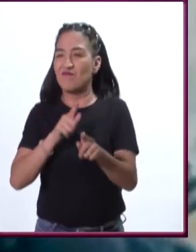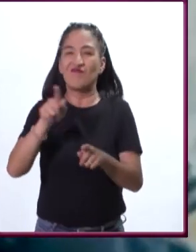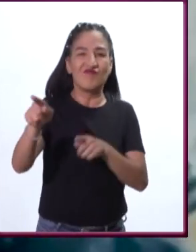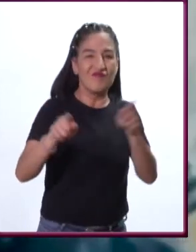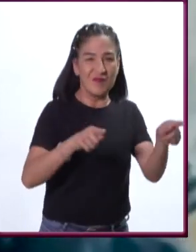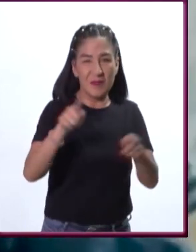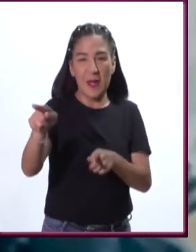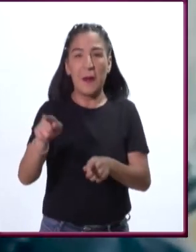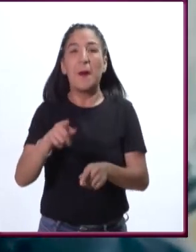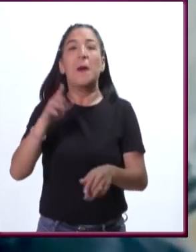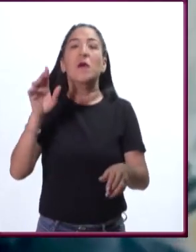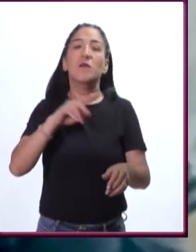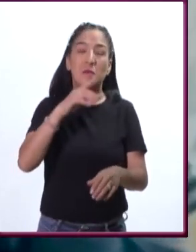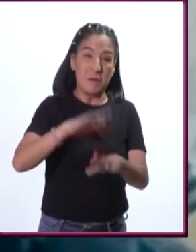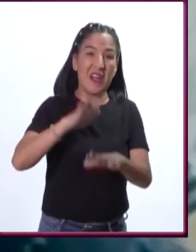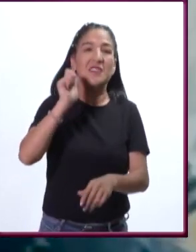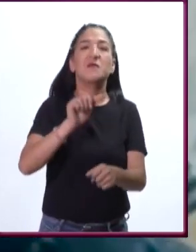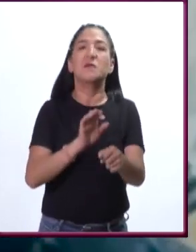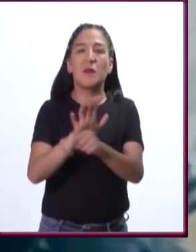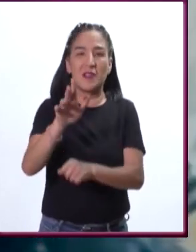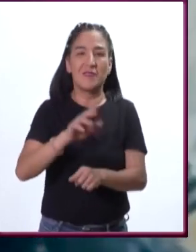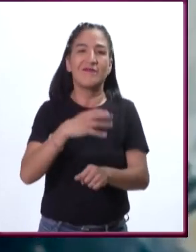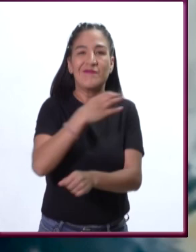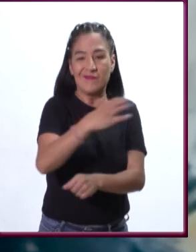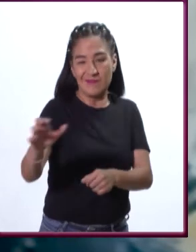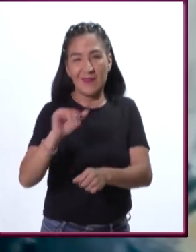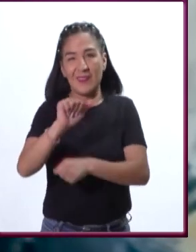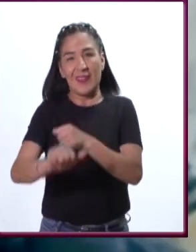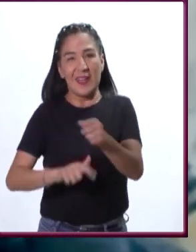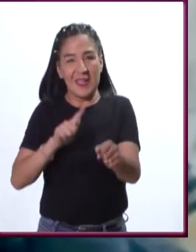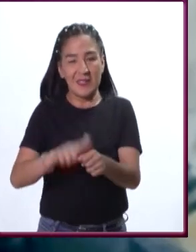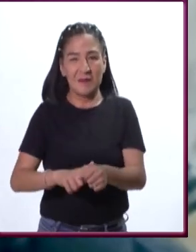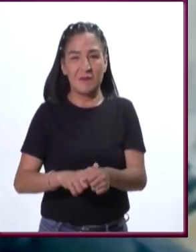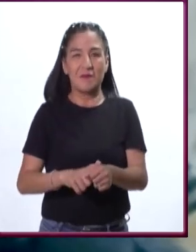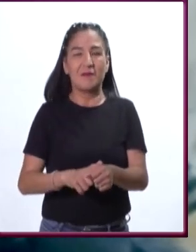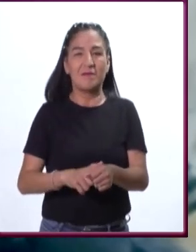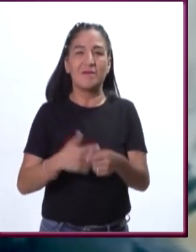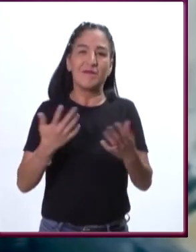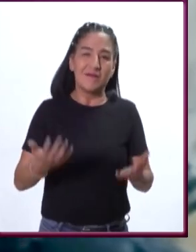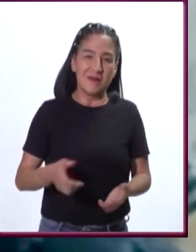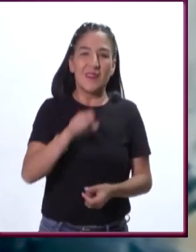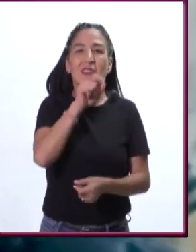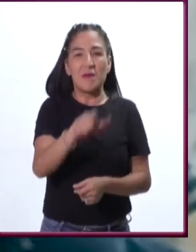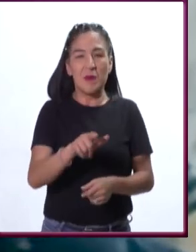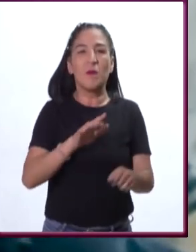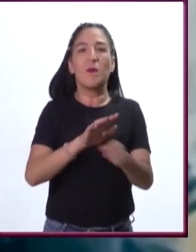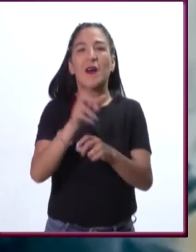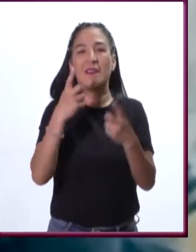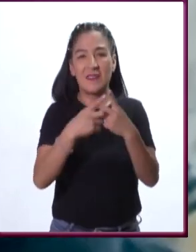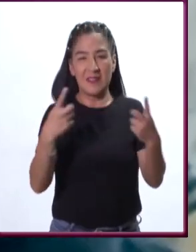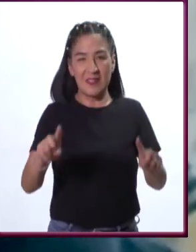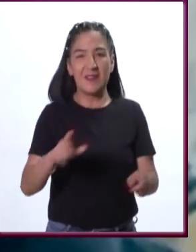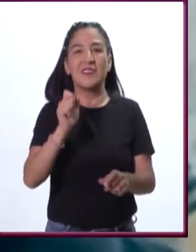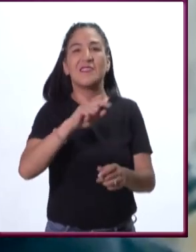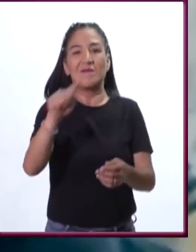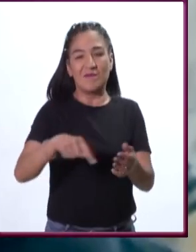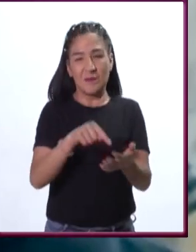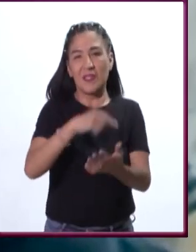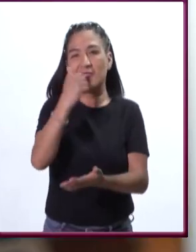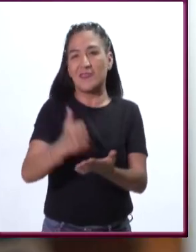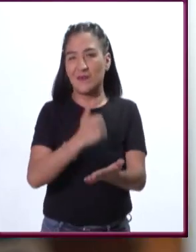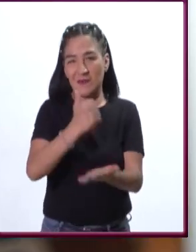pero sobre todo por actividades agropecuarias y por el desarrollo de grandes zonas